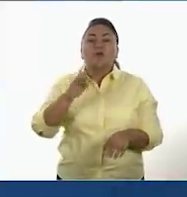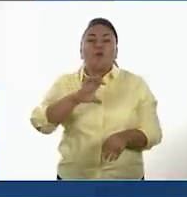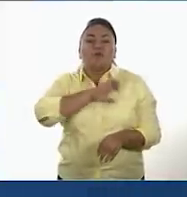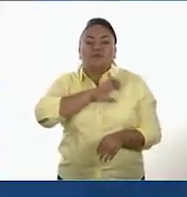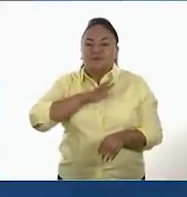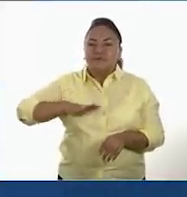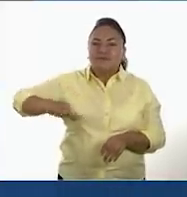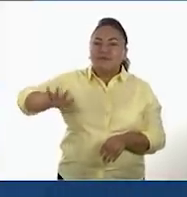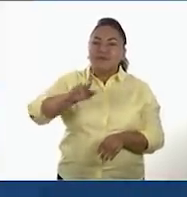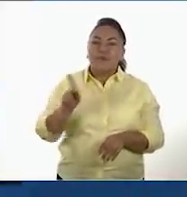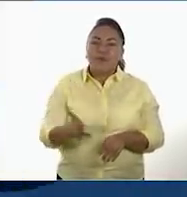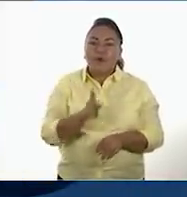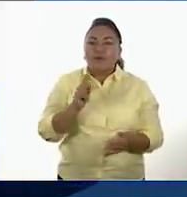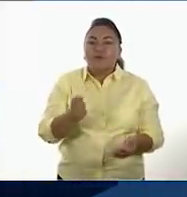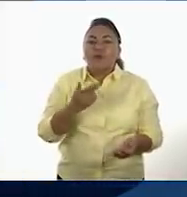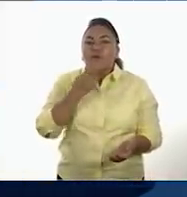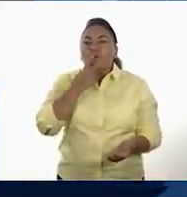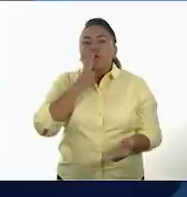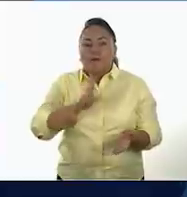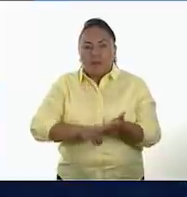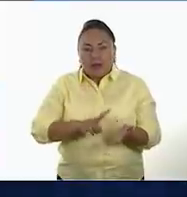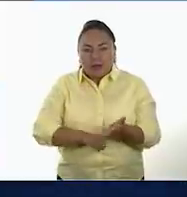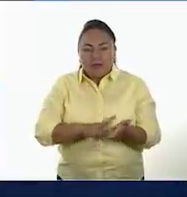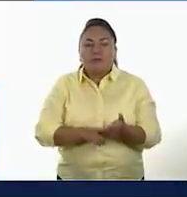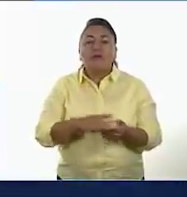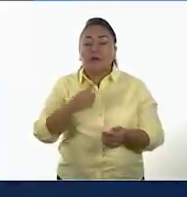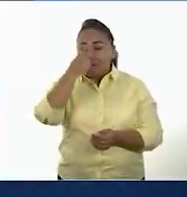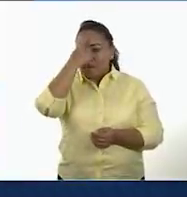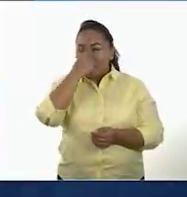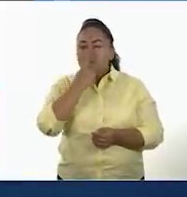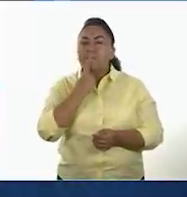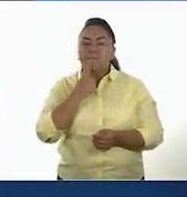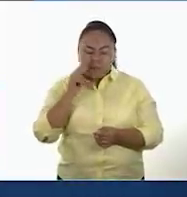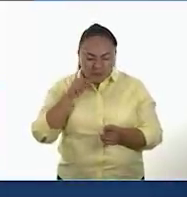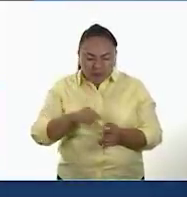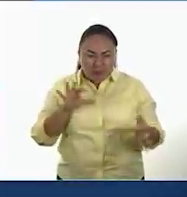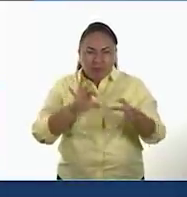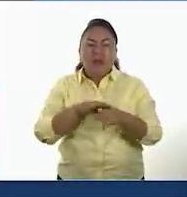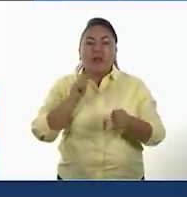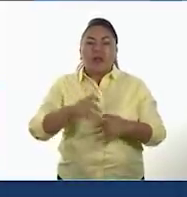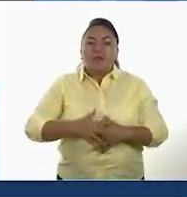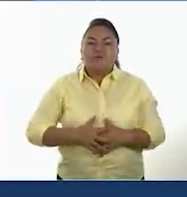Posiblemente las figurillas estaban asociadas a la fertilidad.